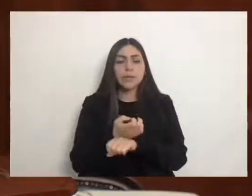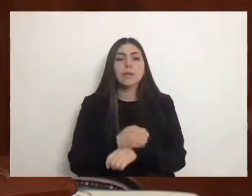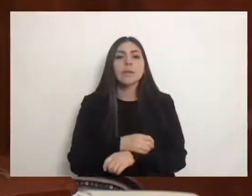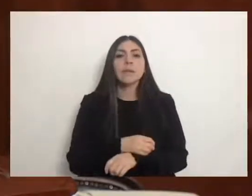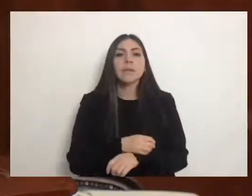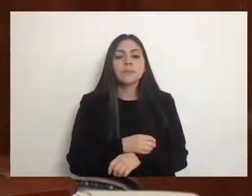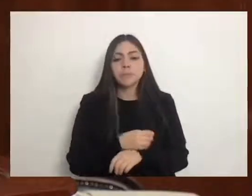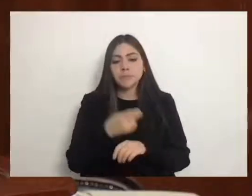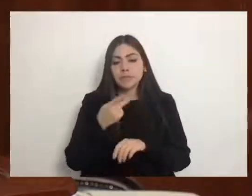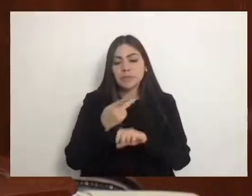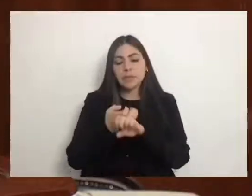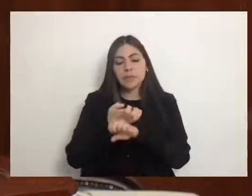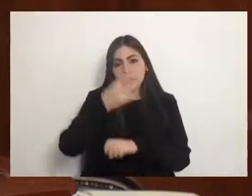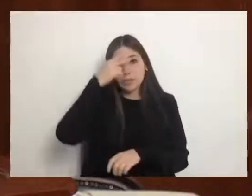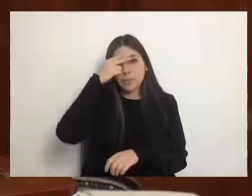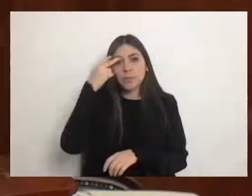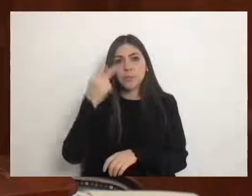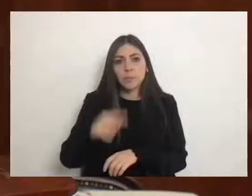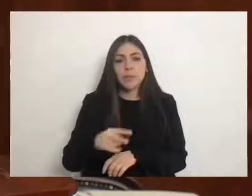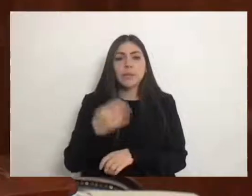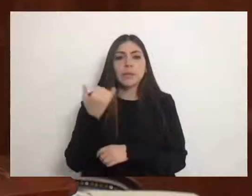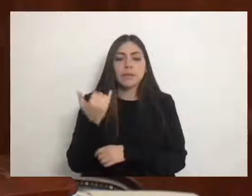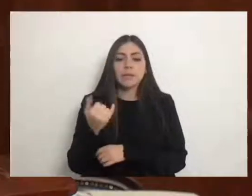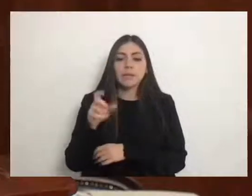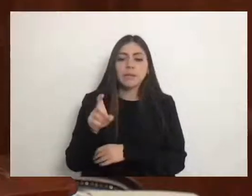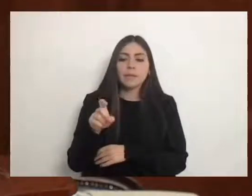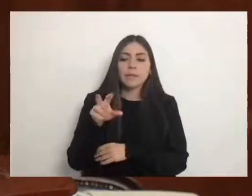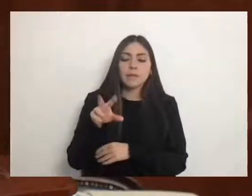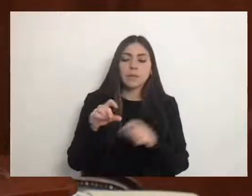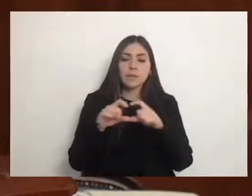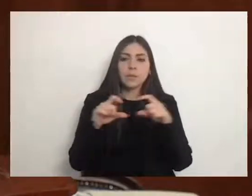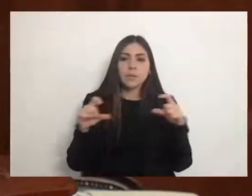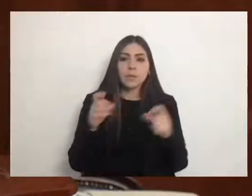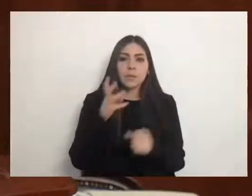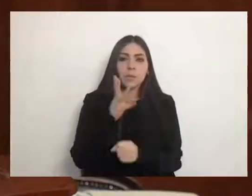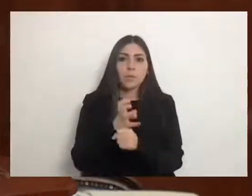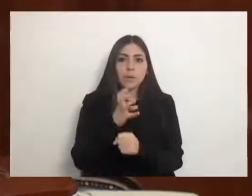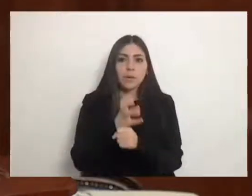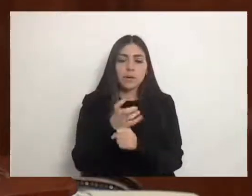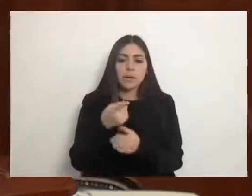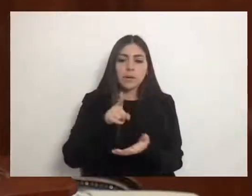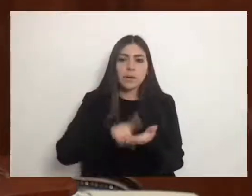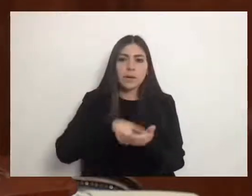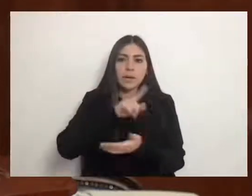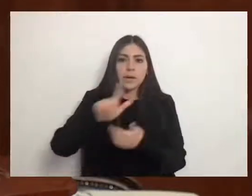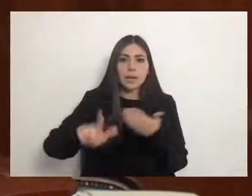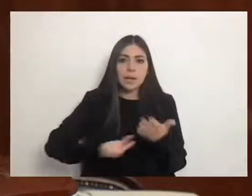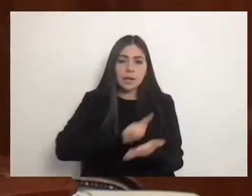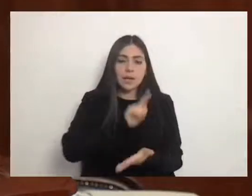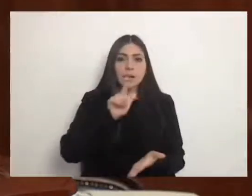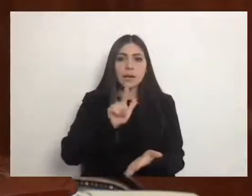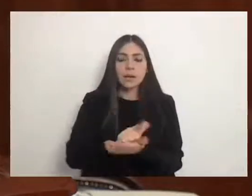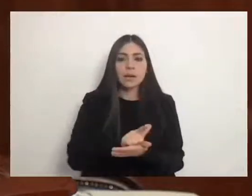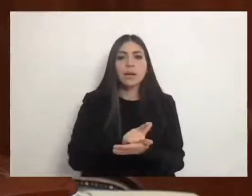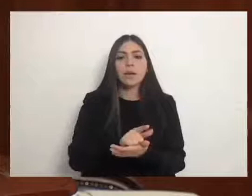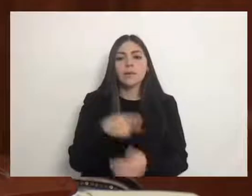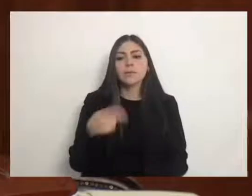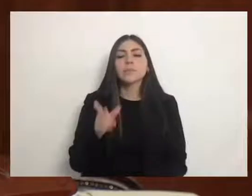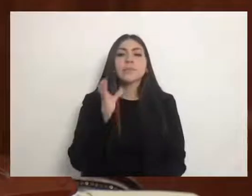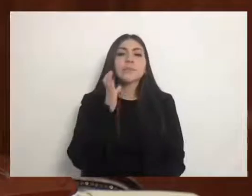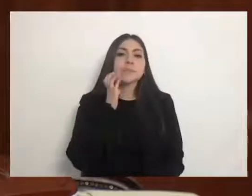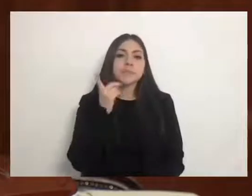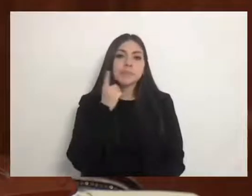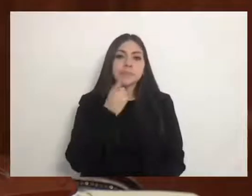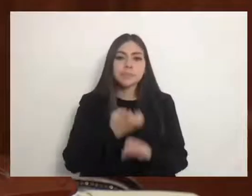Soberano de México, y 38, fracción 4ta de la Ley Orgánica del Poder Legislativo, y